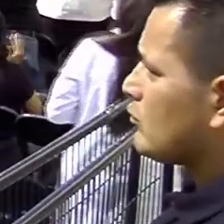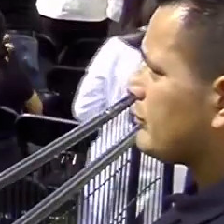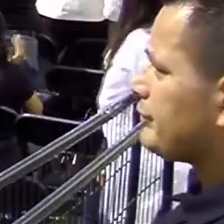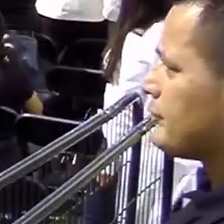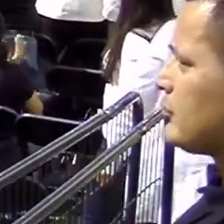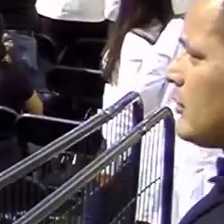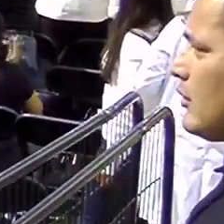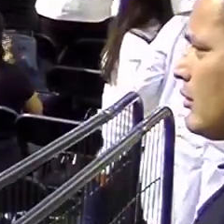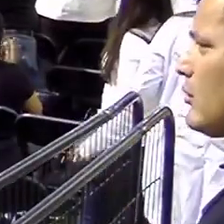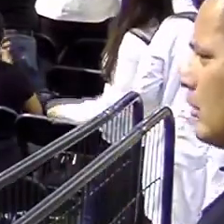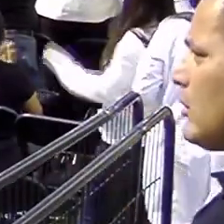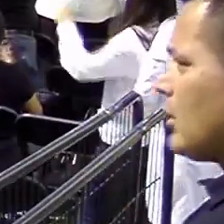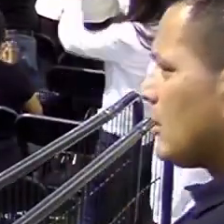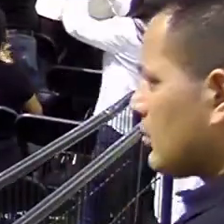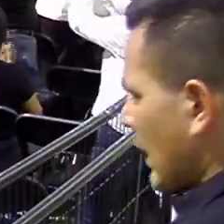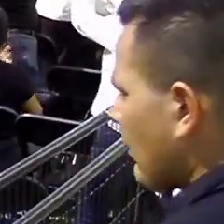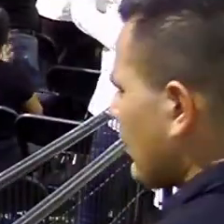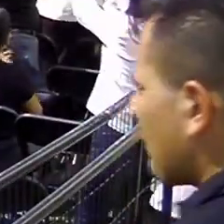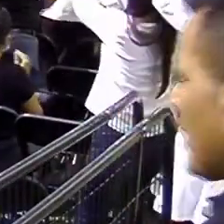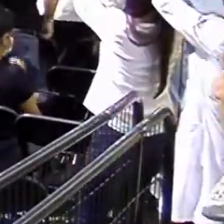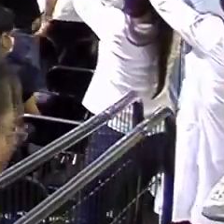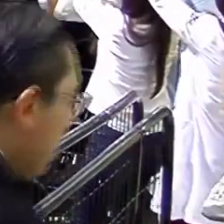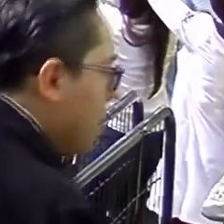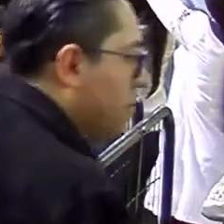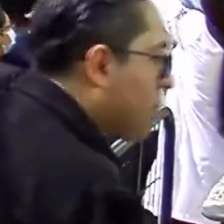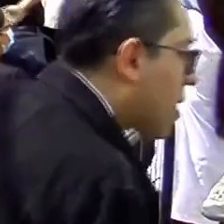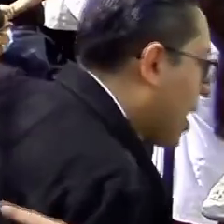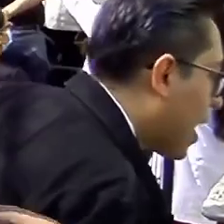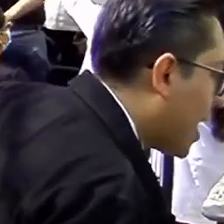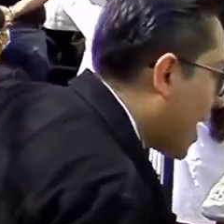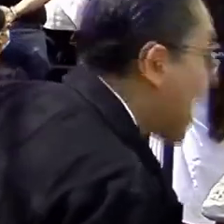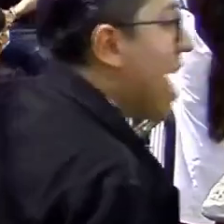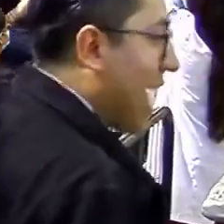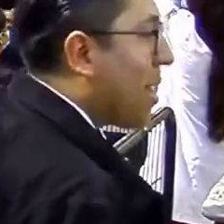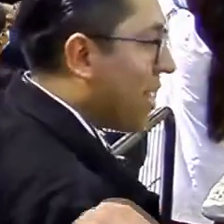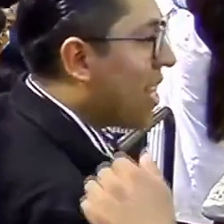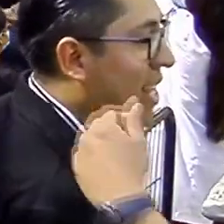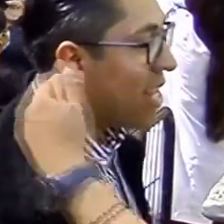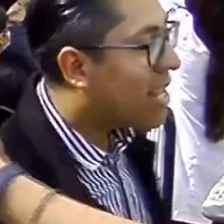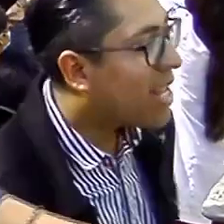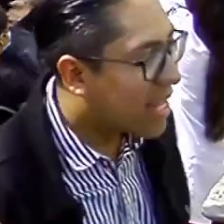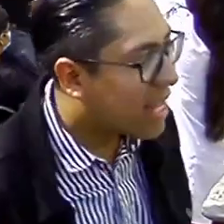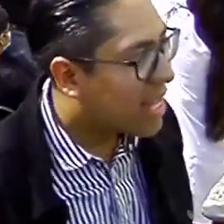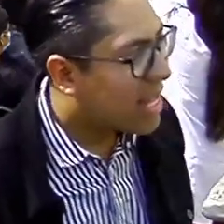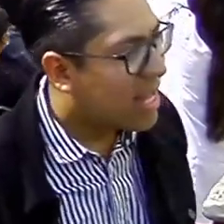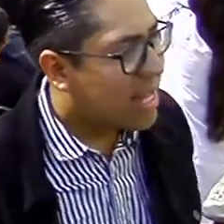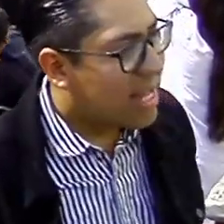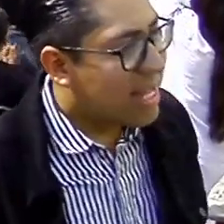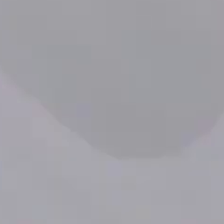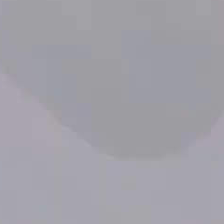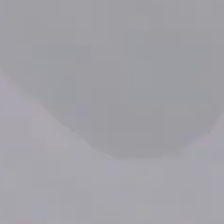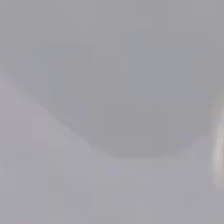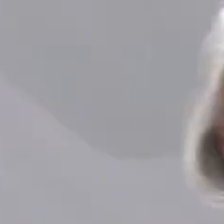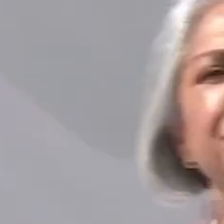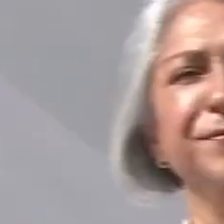Lo acompaña el gobernador constitucional del Estado de Morelos, Cuauhtémoc Blanco Bravo.